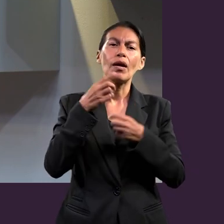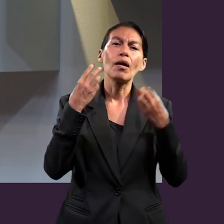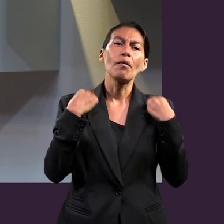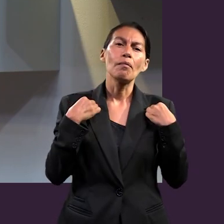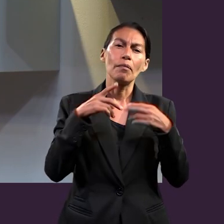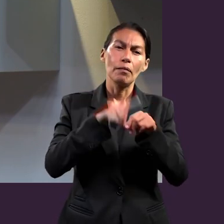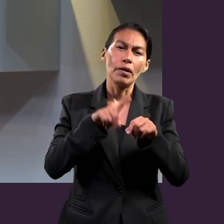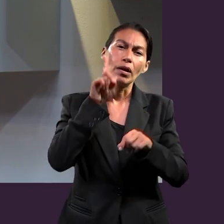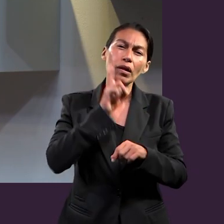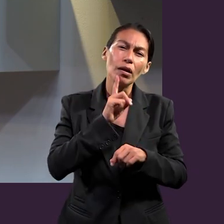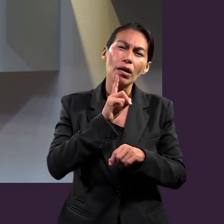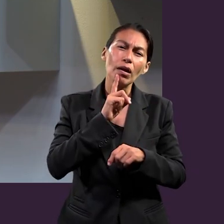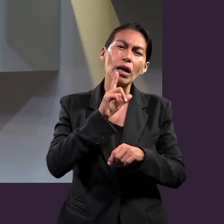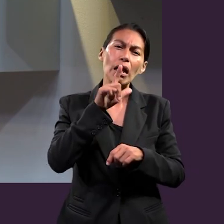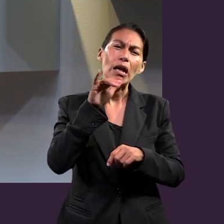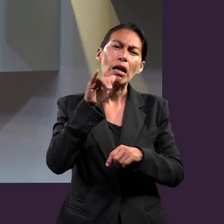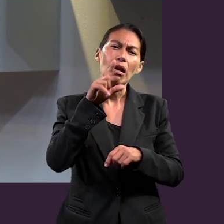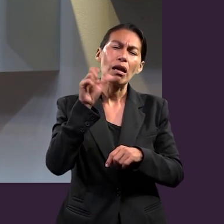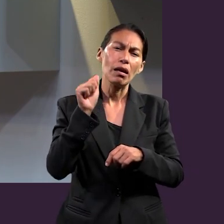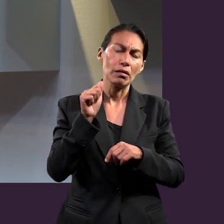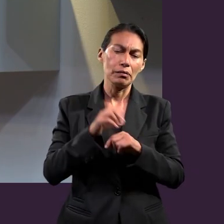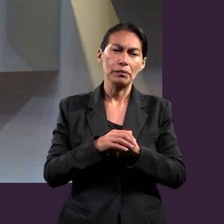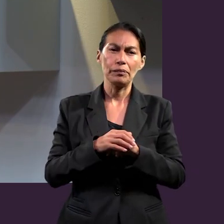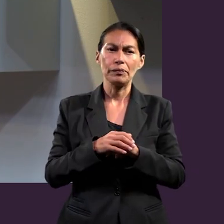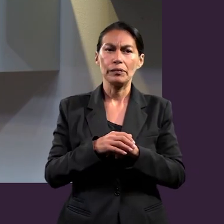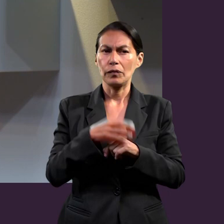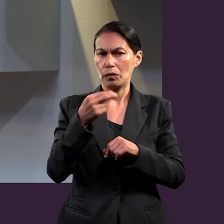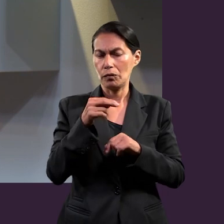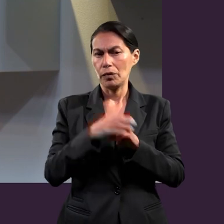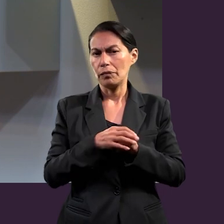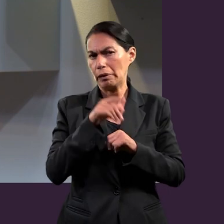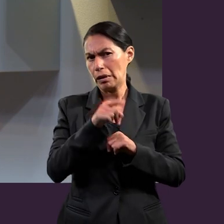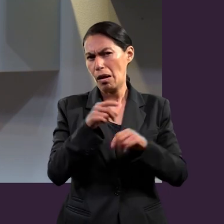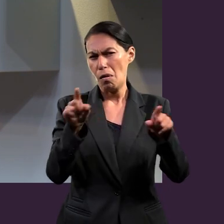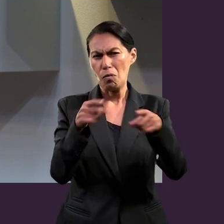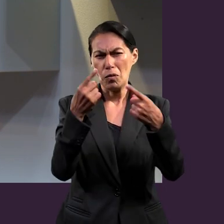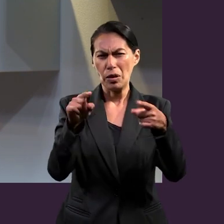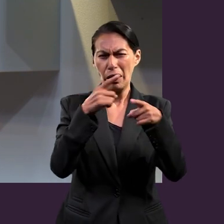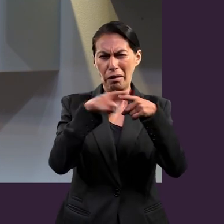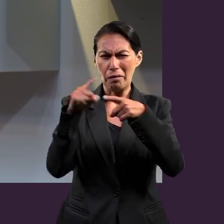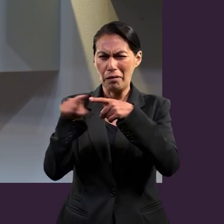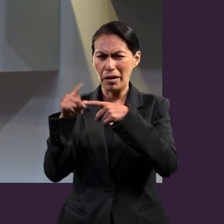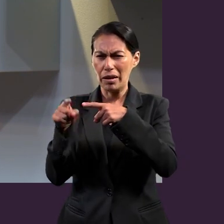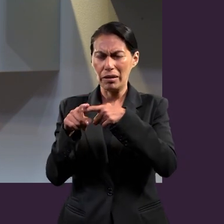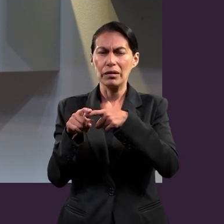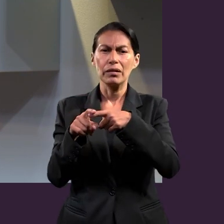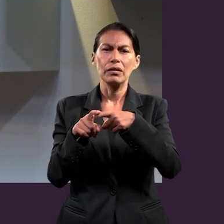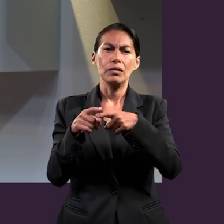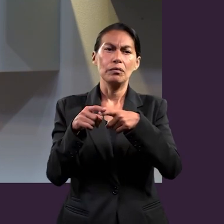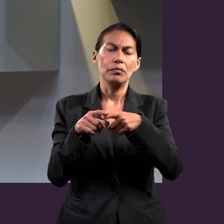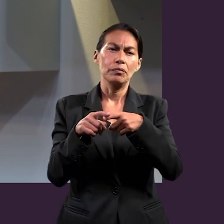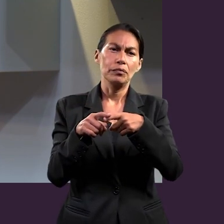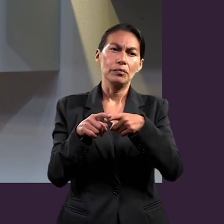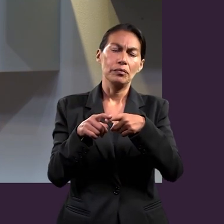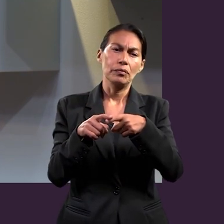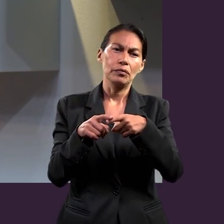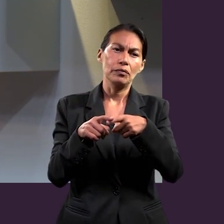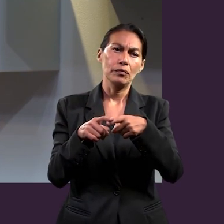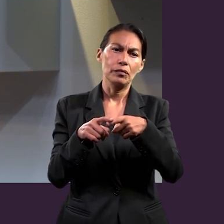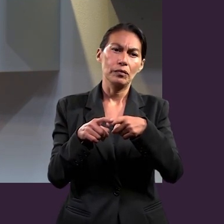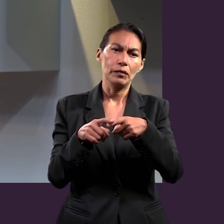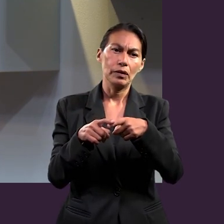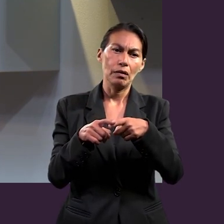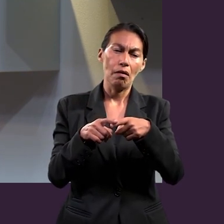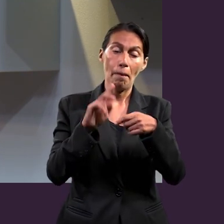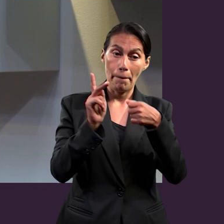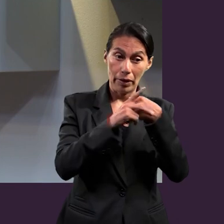Ducahan, a darnos la clase de música, y nos puso diferentes tipos de música en la adoración, más bien